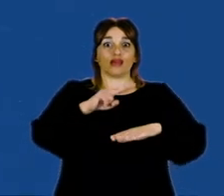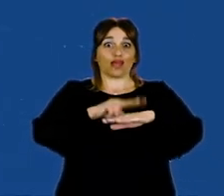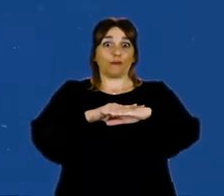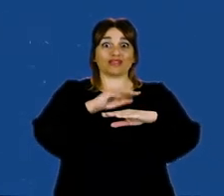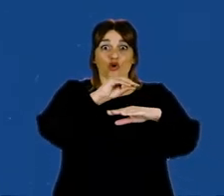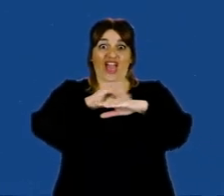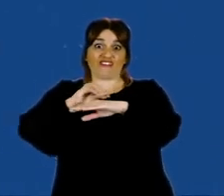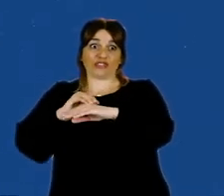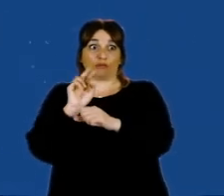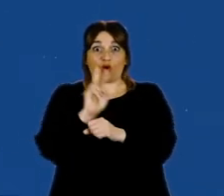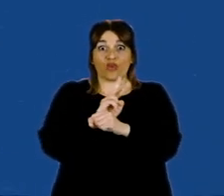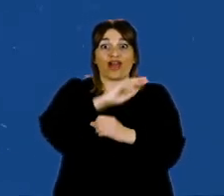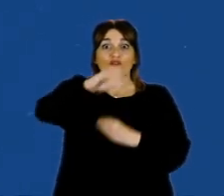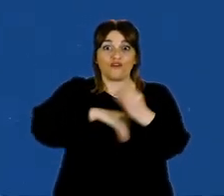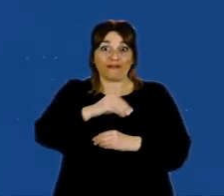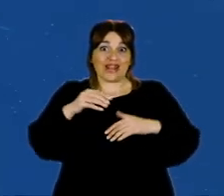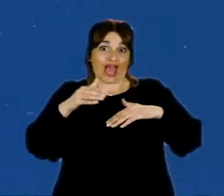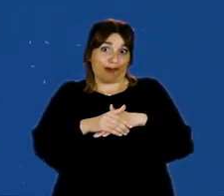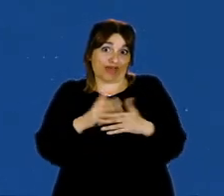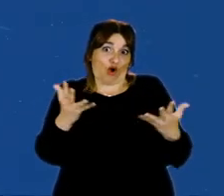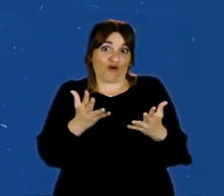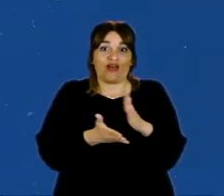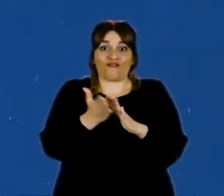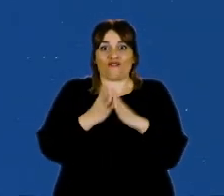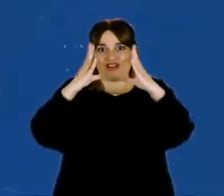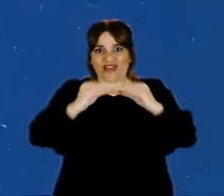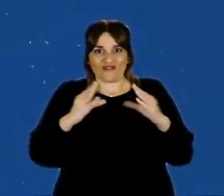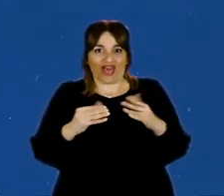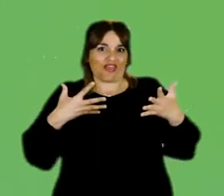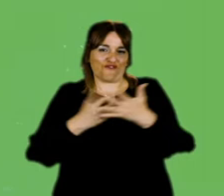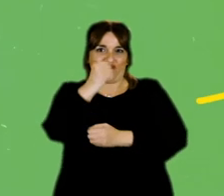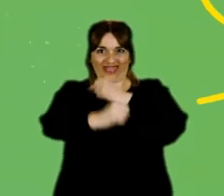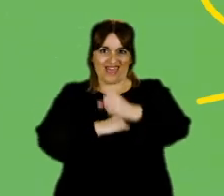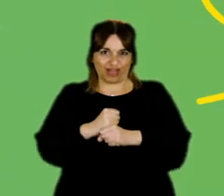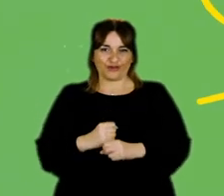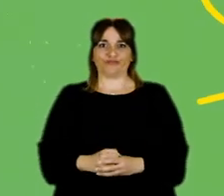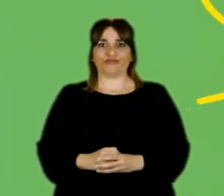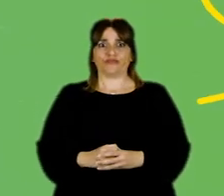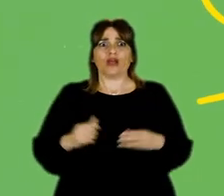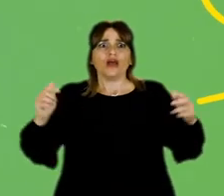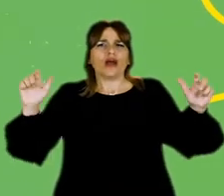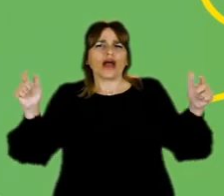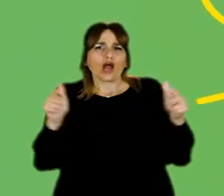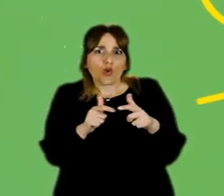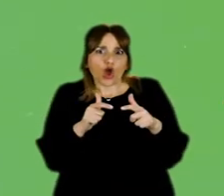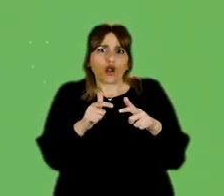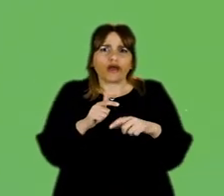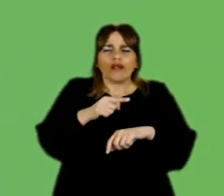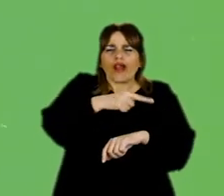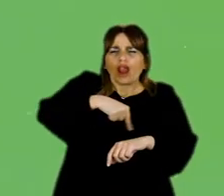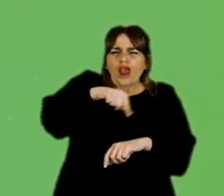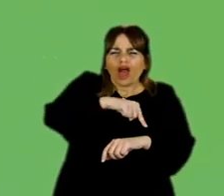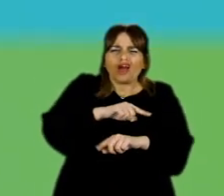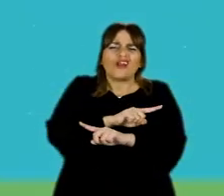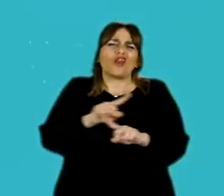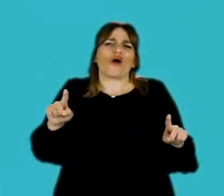Recomendaciones para cuidar a tu familia y amigos en estas fiestas. Todo a la mitad. Reuniones más chicas y por